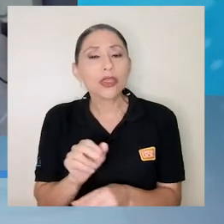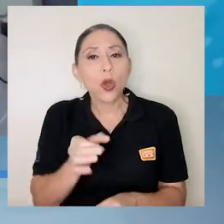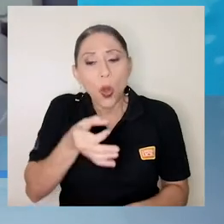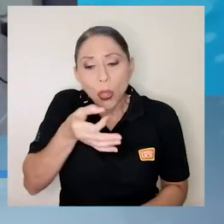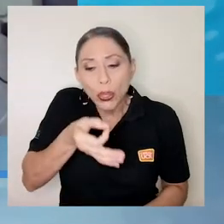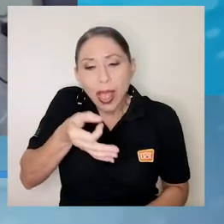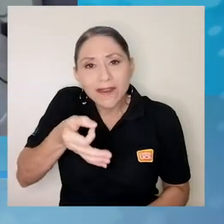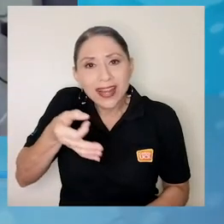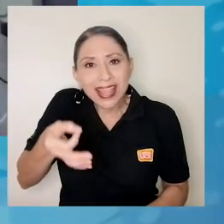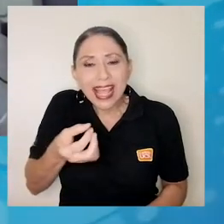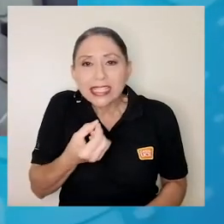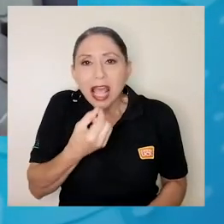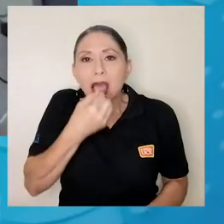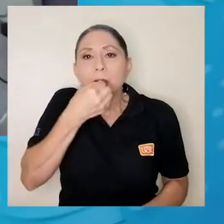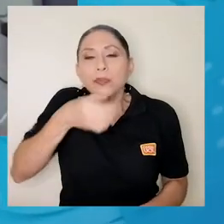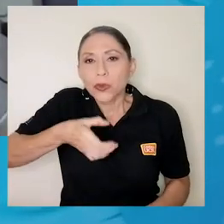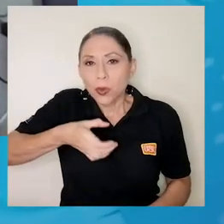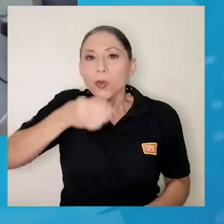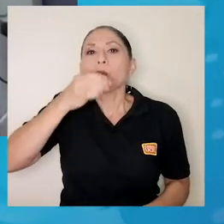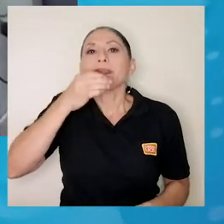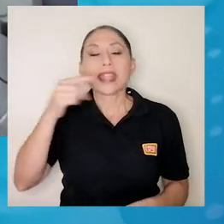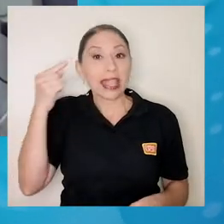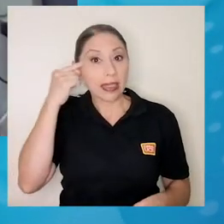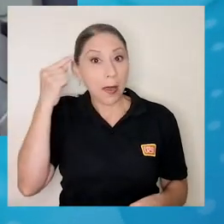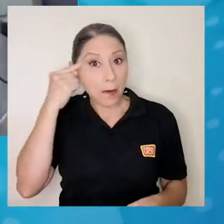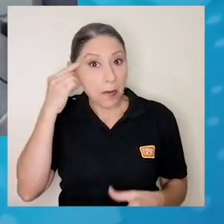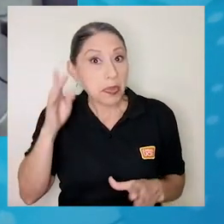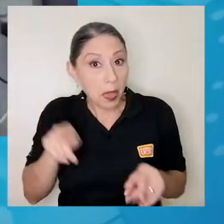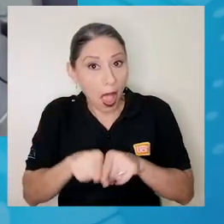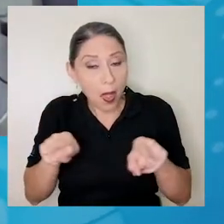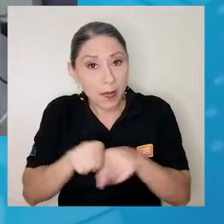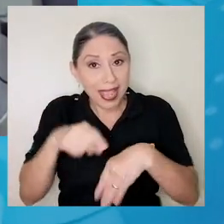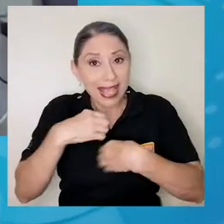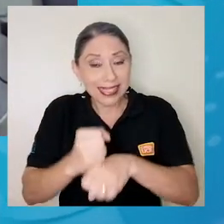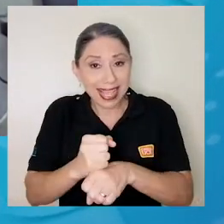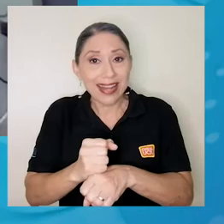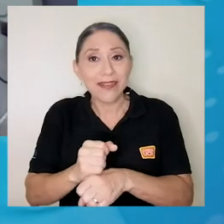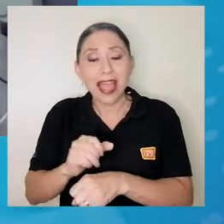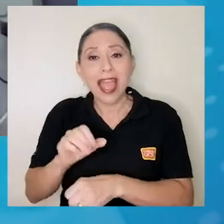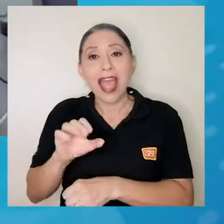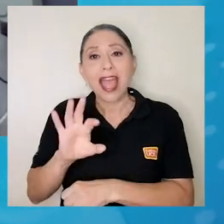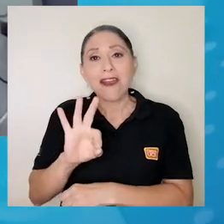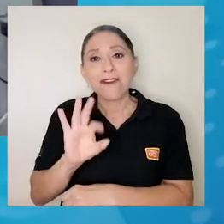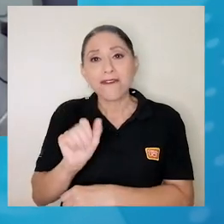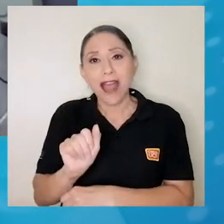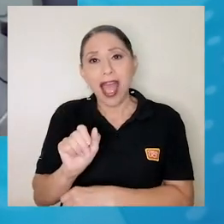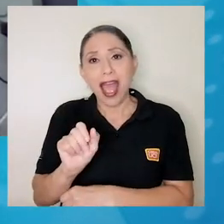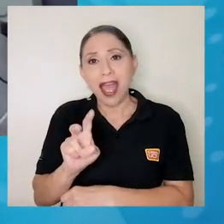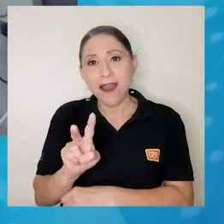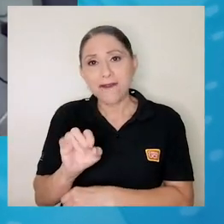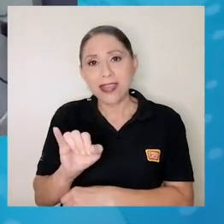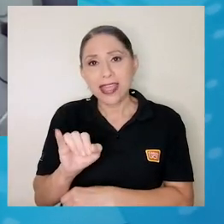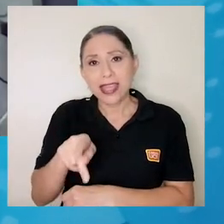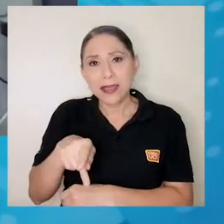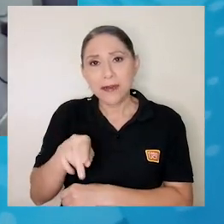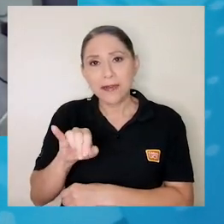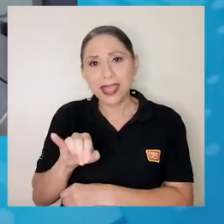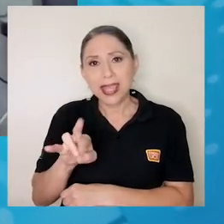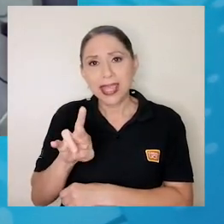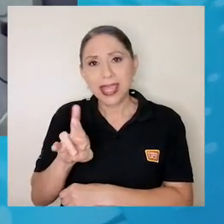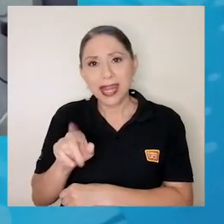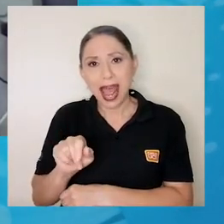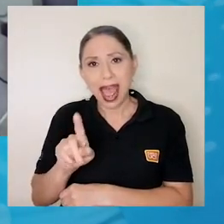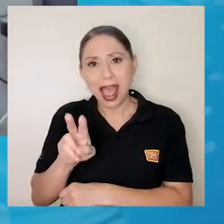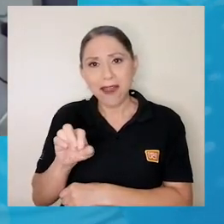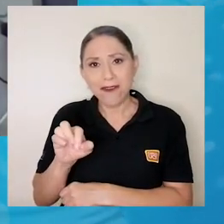Estamos también pensando en fabricar cápsulas de Favipiravir, debido a que se administra a